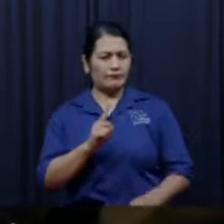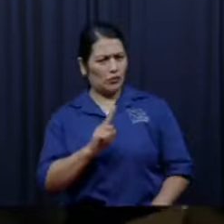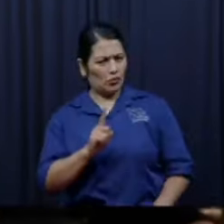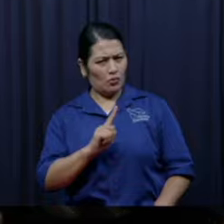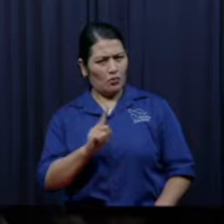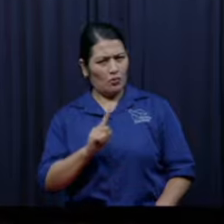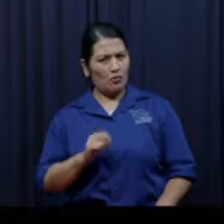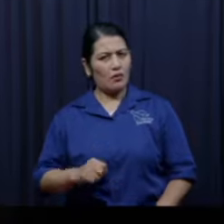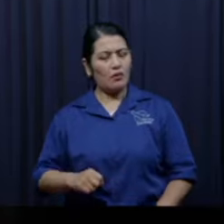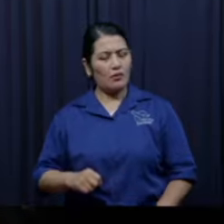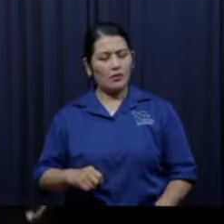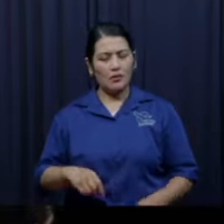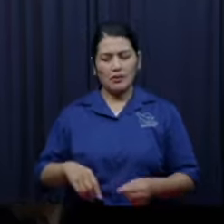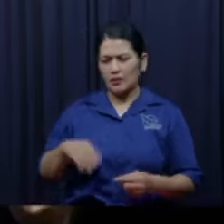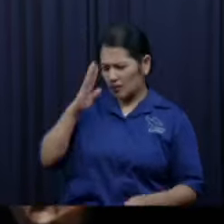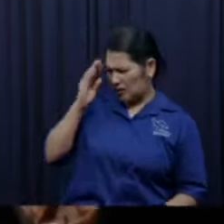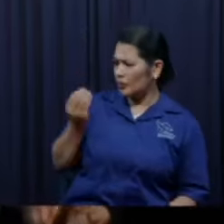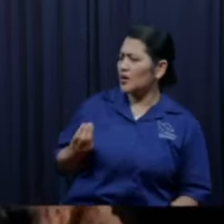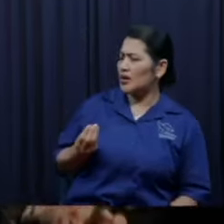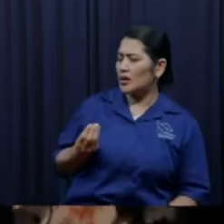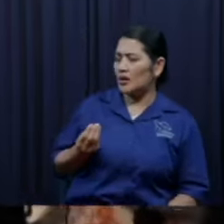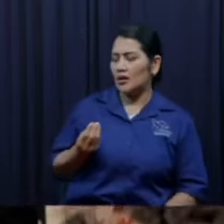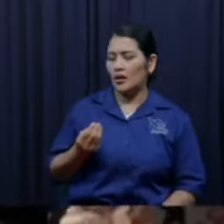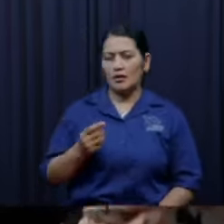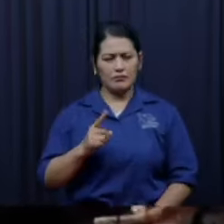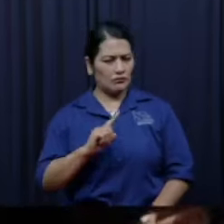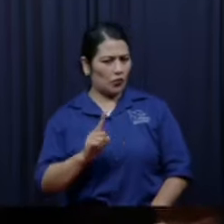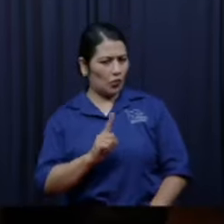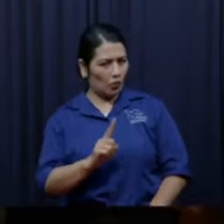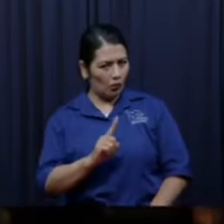yo nunca había oído en toda mi vida semejantes respuestas